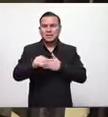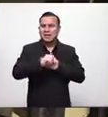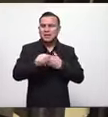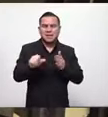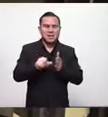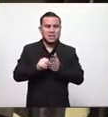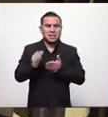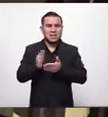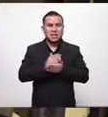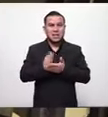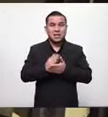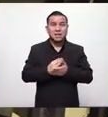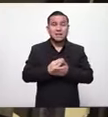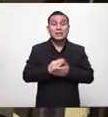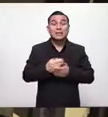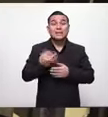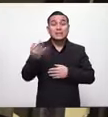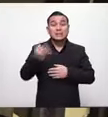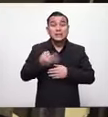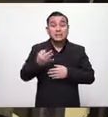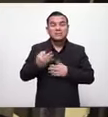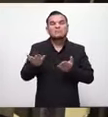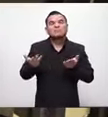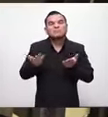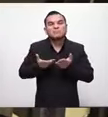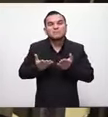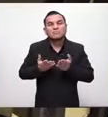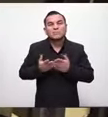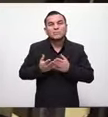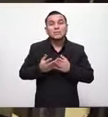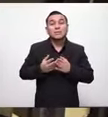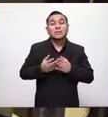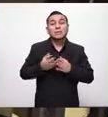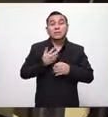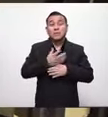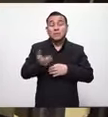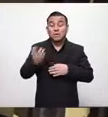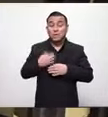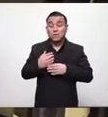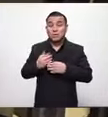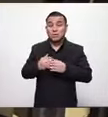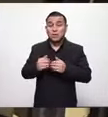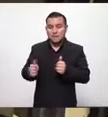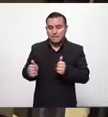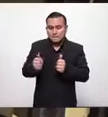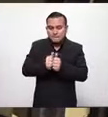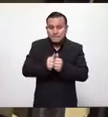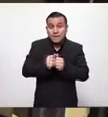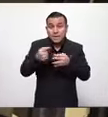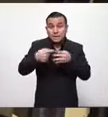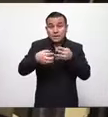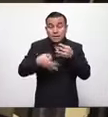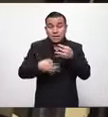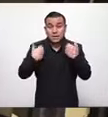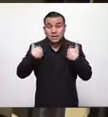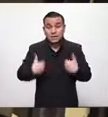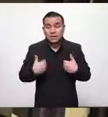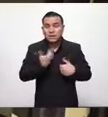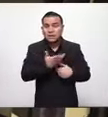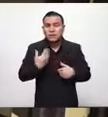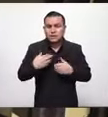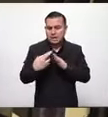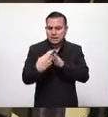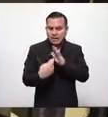legislativa ambos lo único que están haciendo es apegados a derechos apegados a los reglamentos a